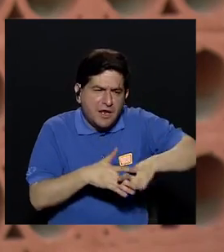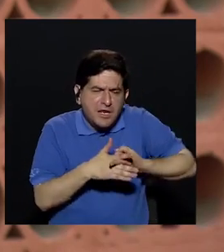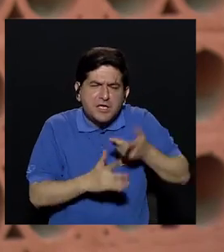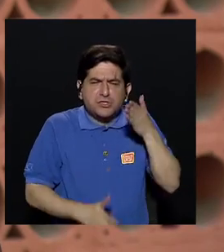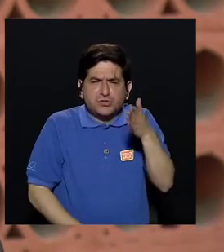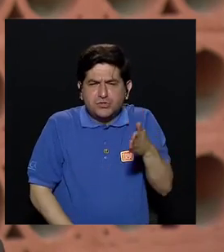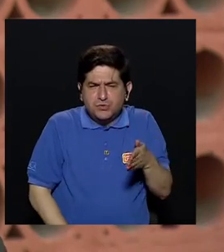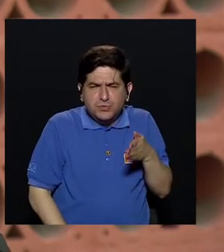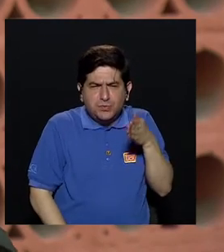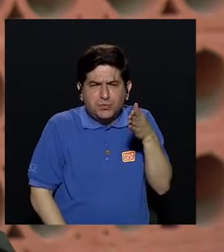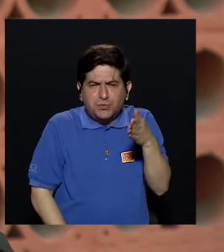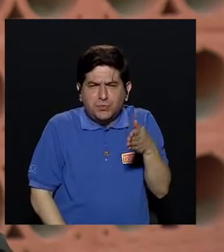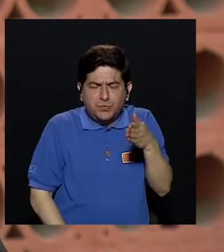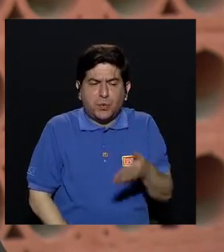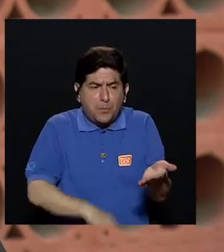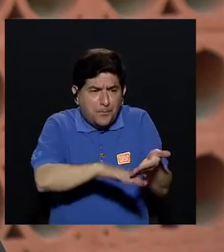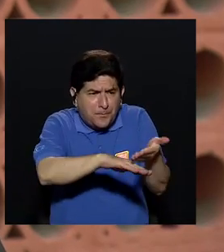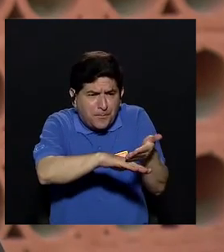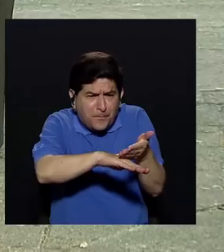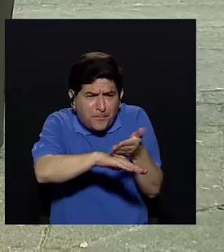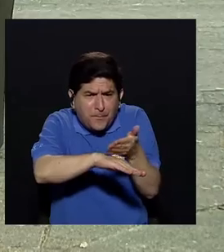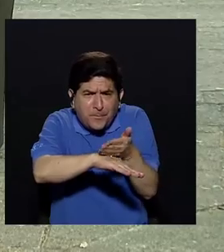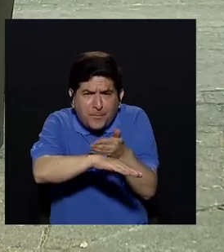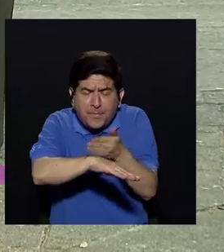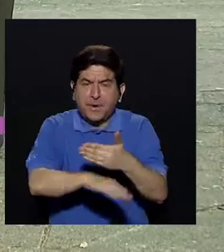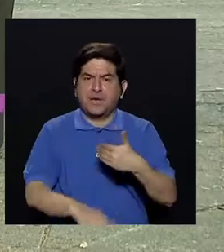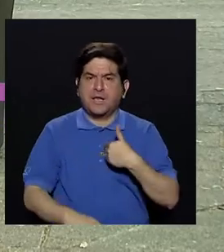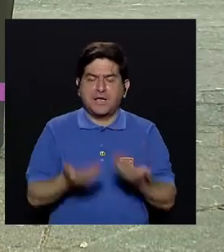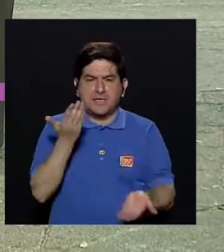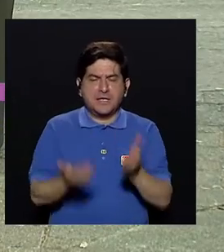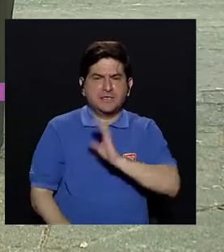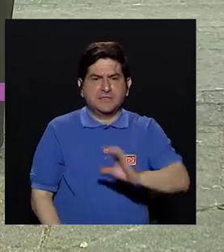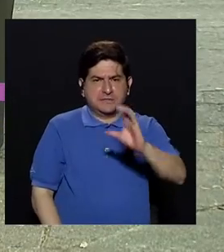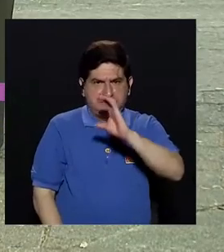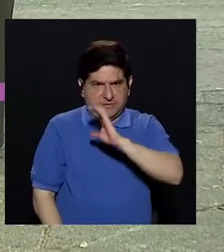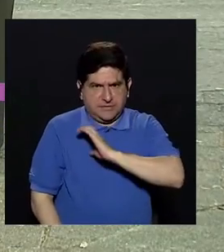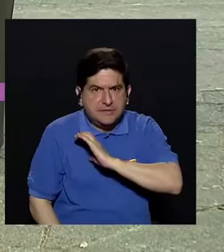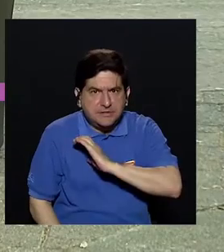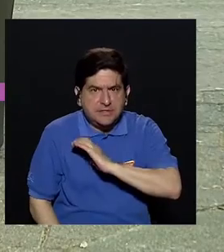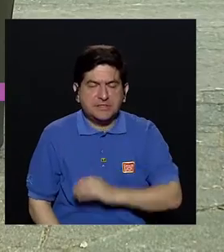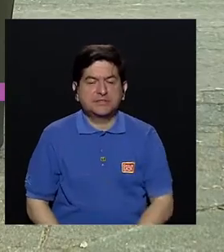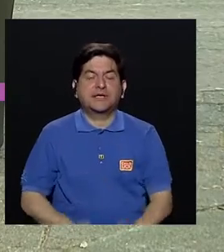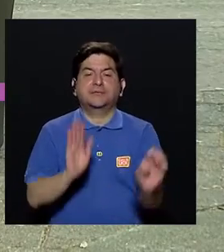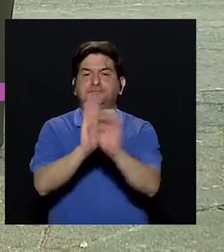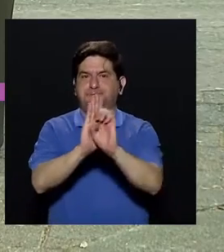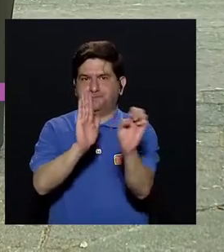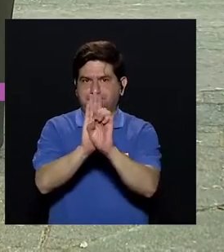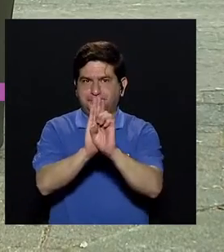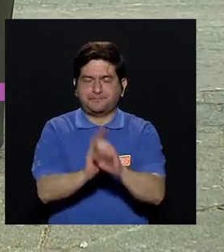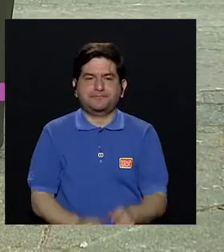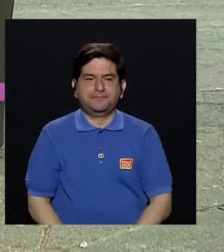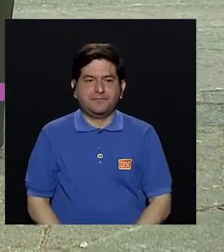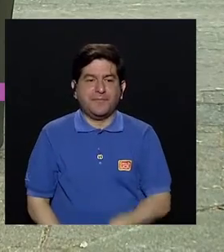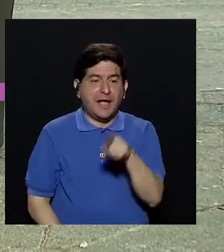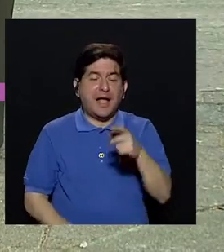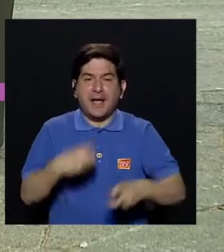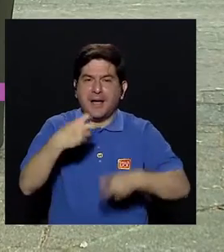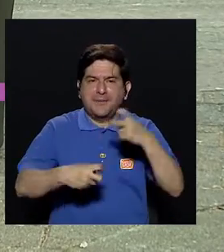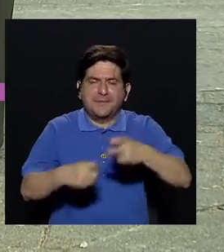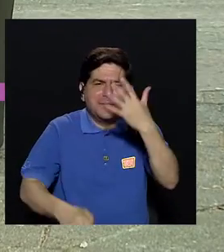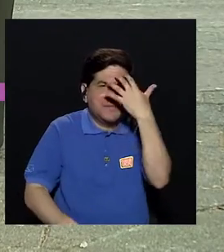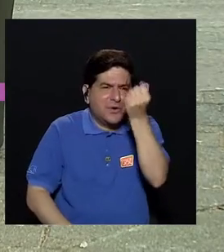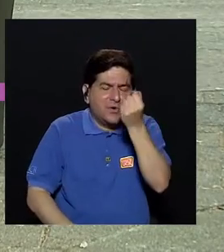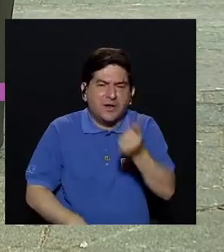inicio lento, curso y progresivo y tiene ciertas características, como por ejemplo, que los fallos en la